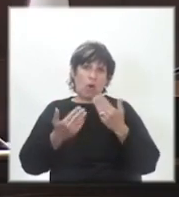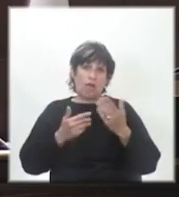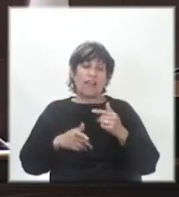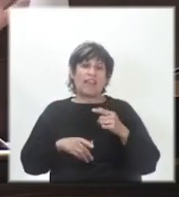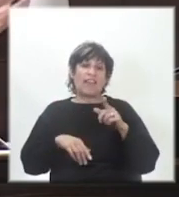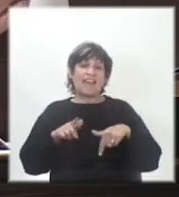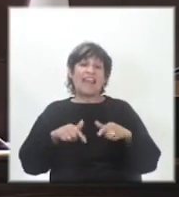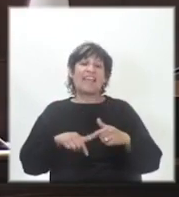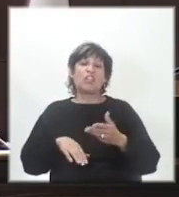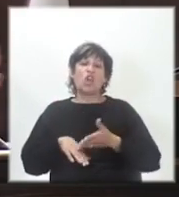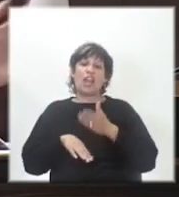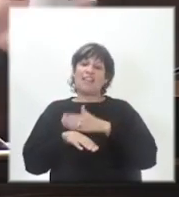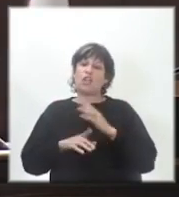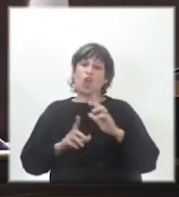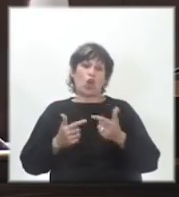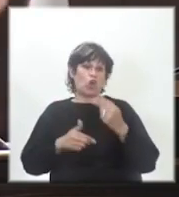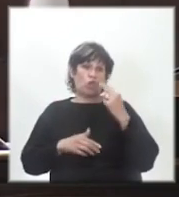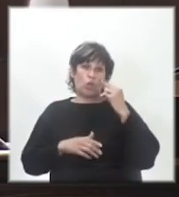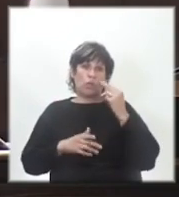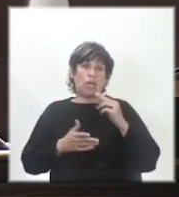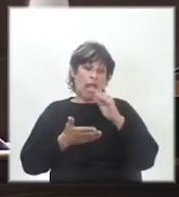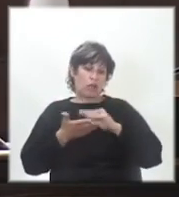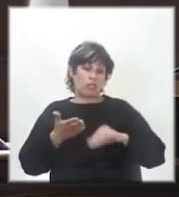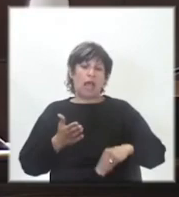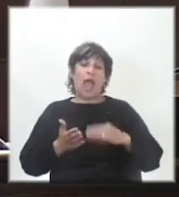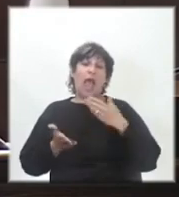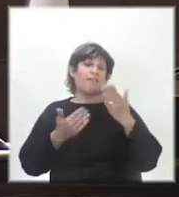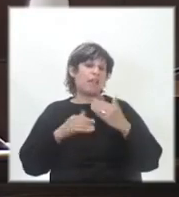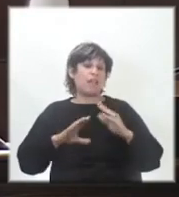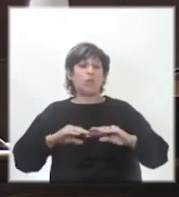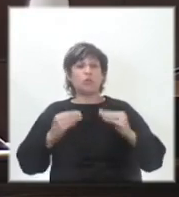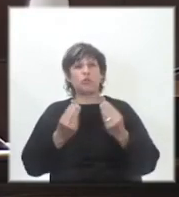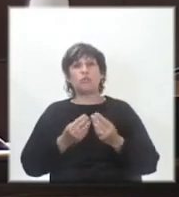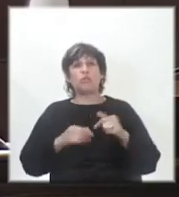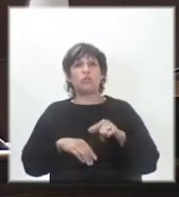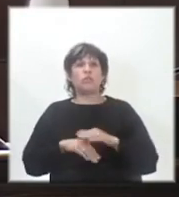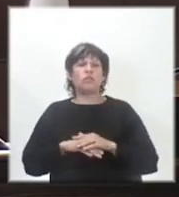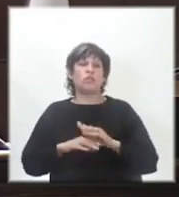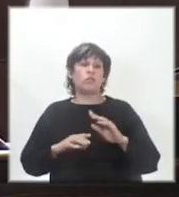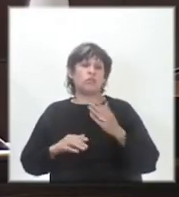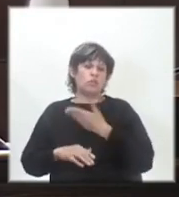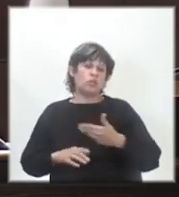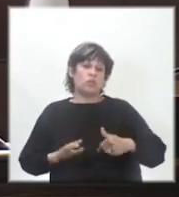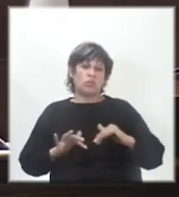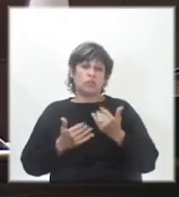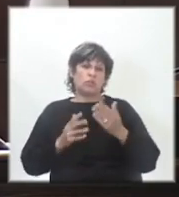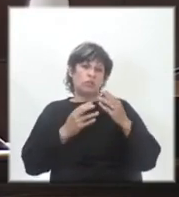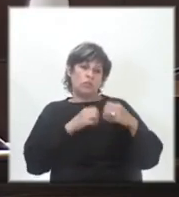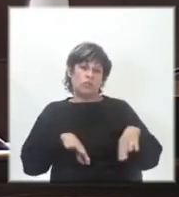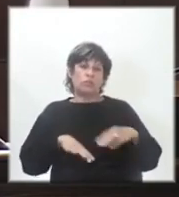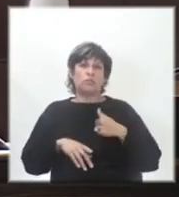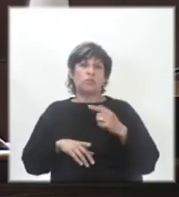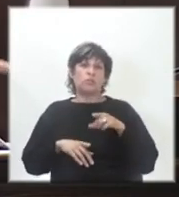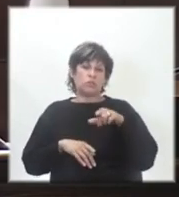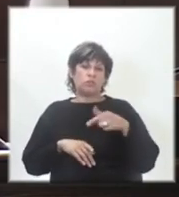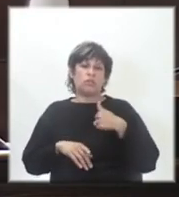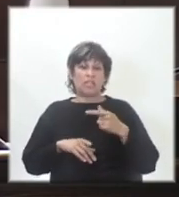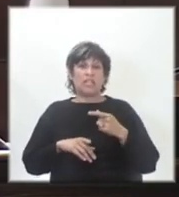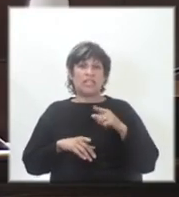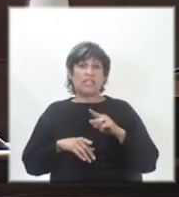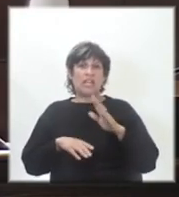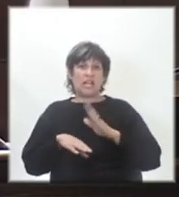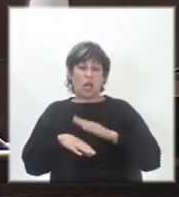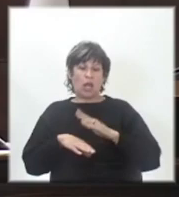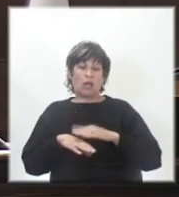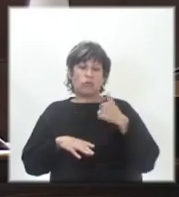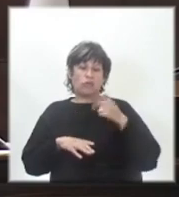gestión anterior, no tengo problema, anótense, hablemos todos, nosotros el gobierno ya lo perdimos. Y una de las causas de la pérdida del gobierno fue